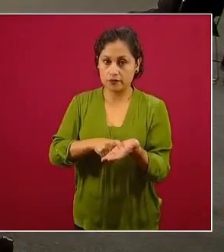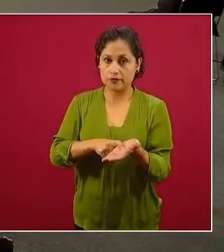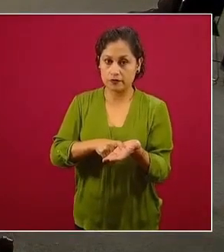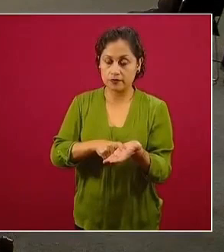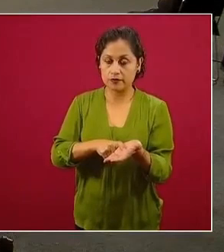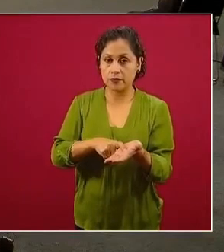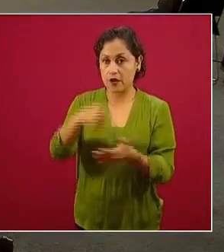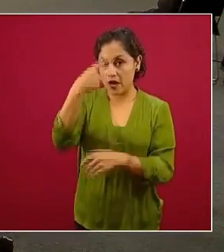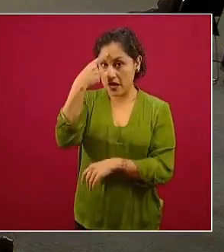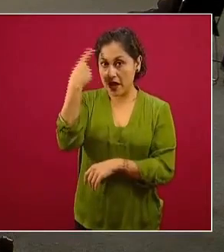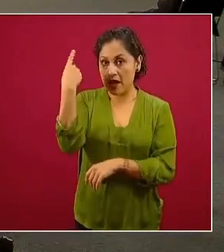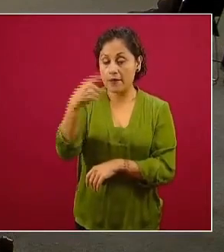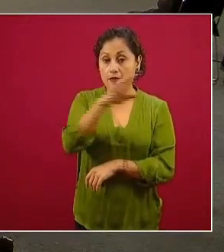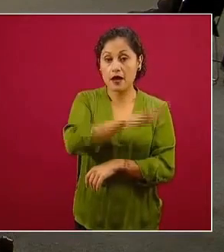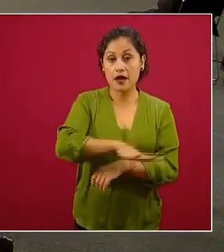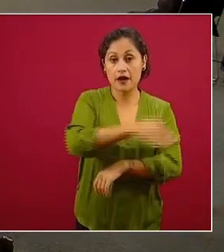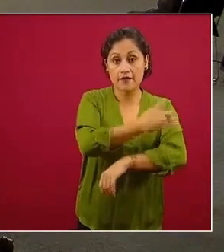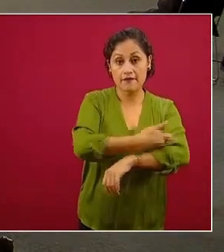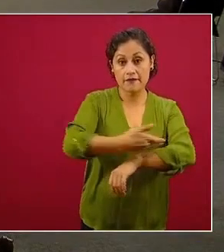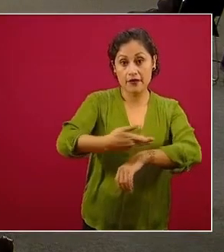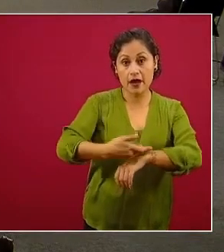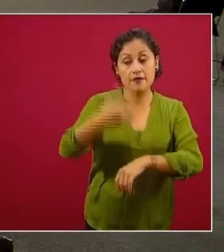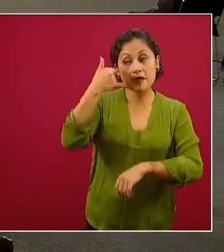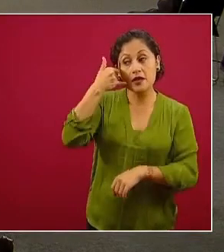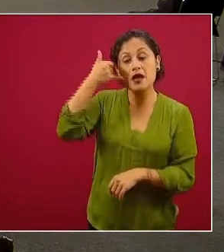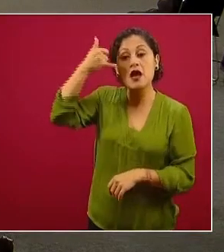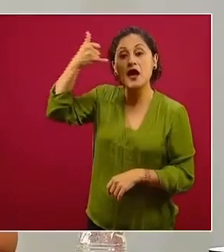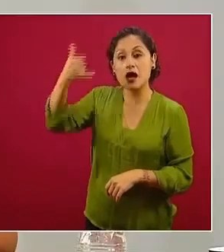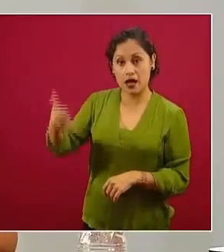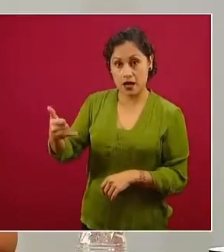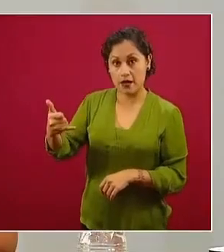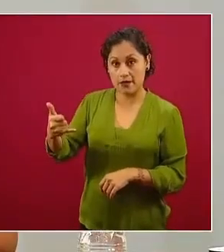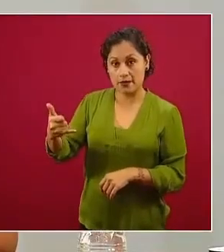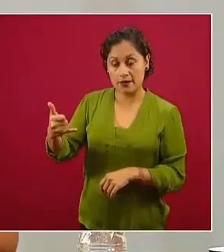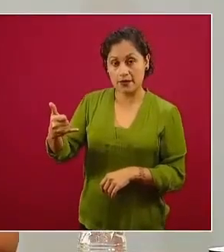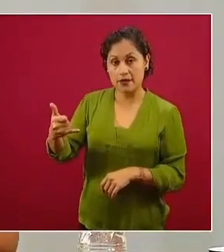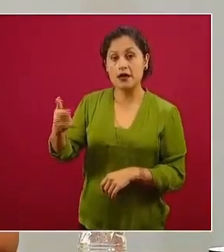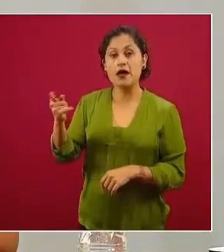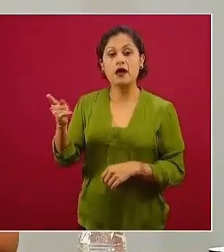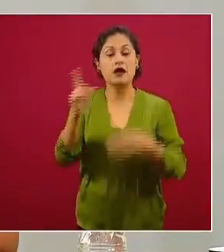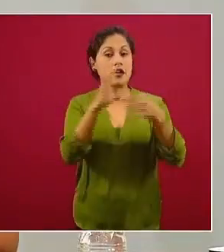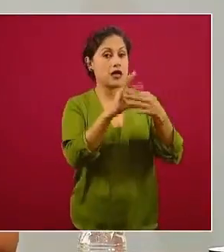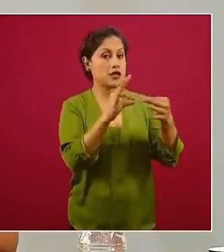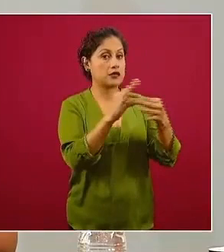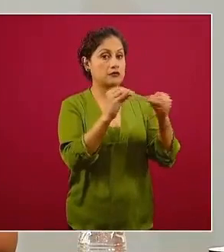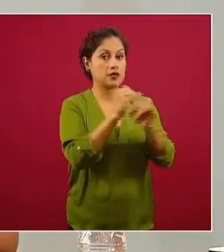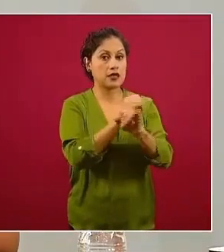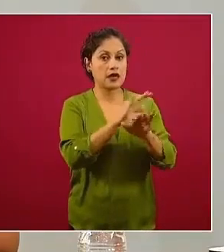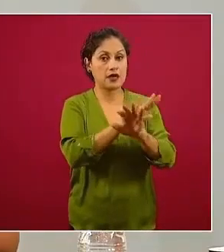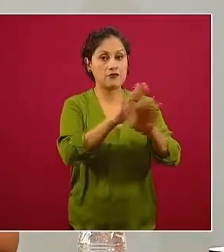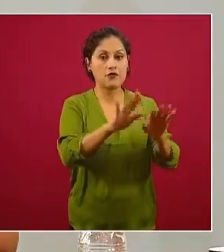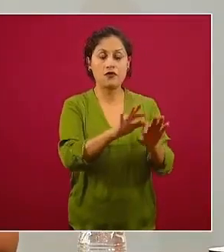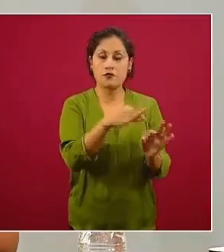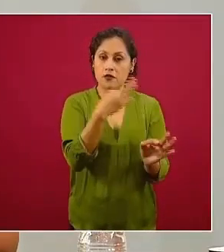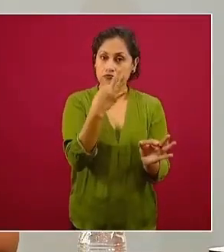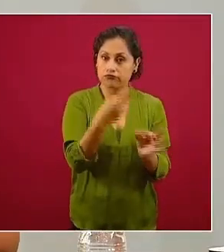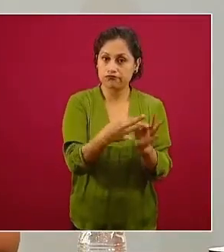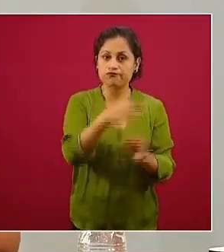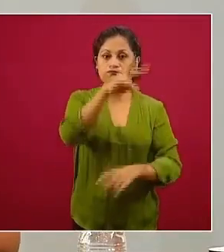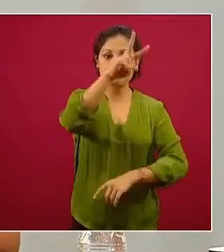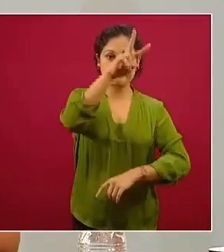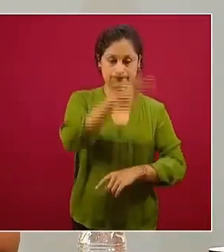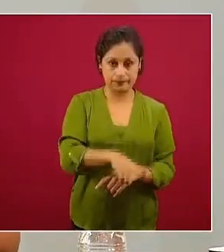el familiar podrá llamar a ese número y recibir la información en tiempo oportuno veraz